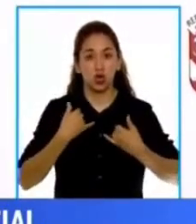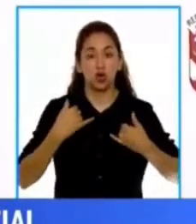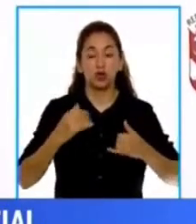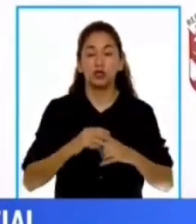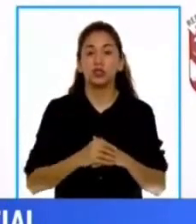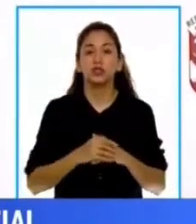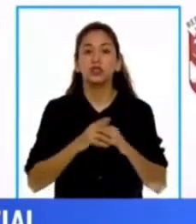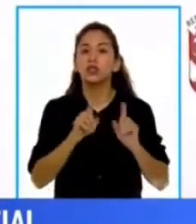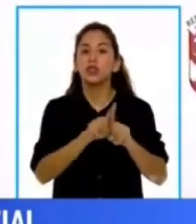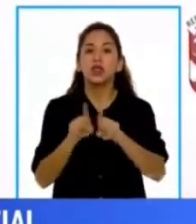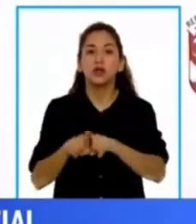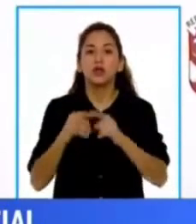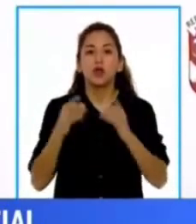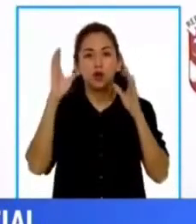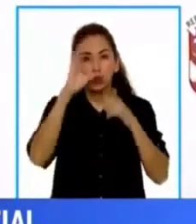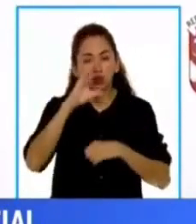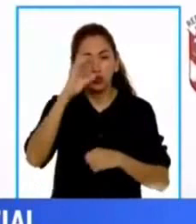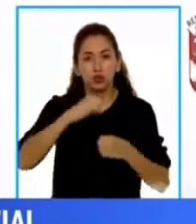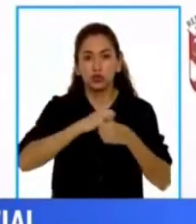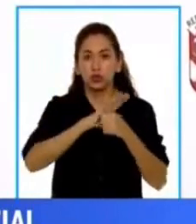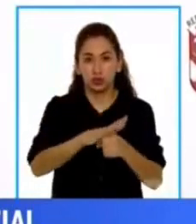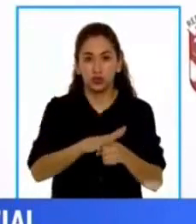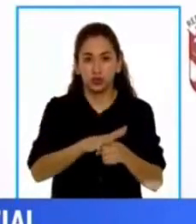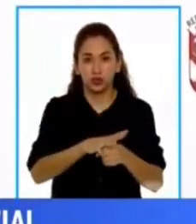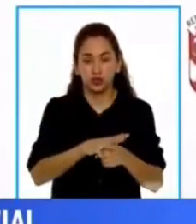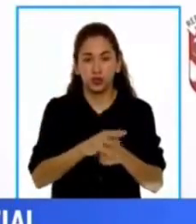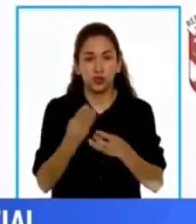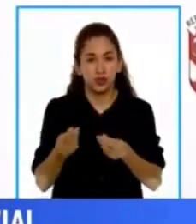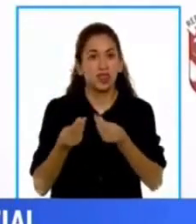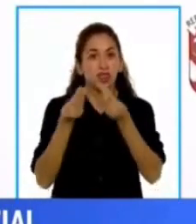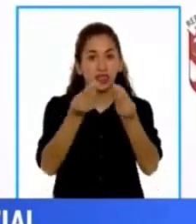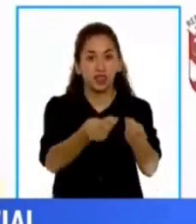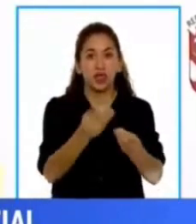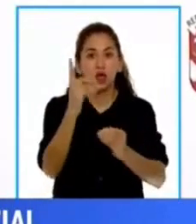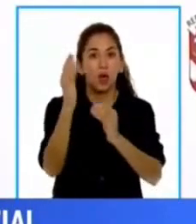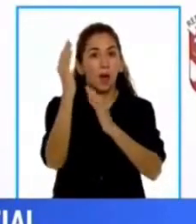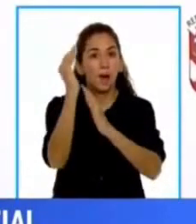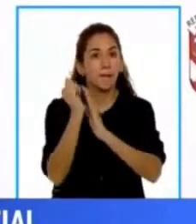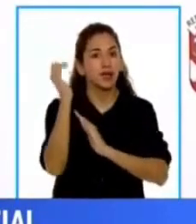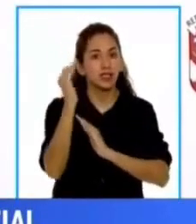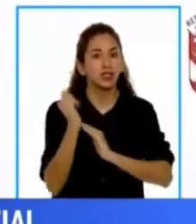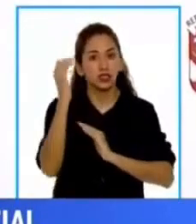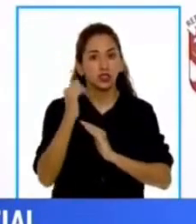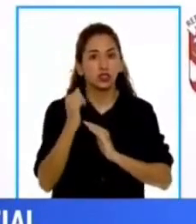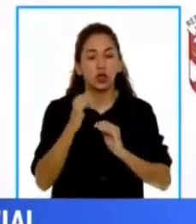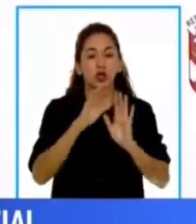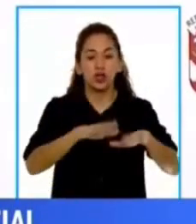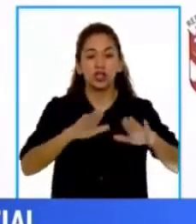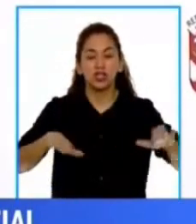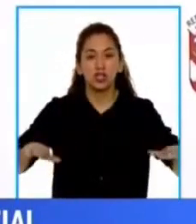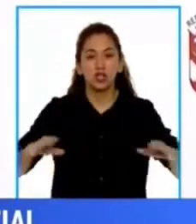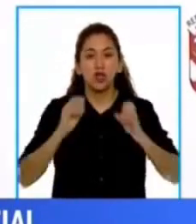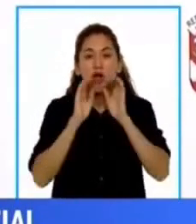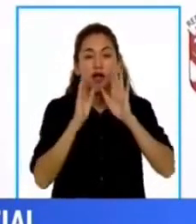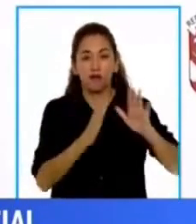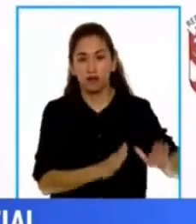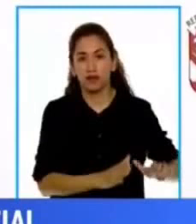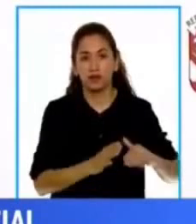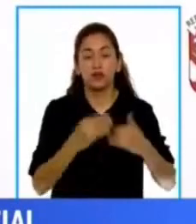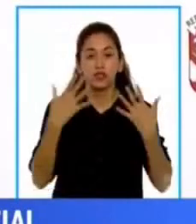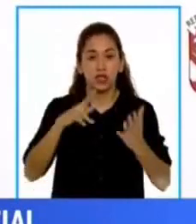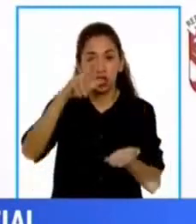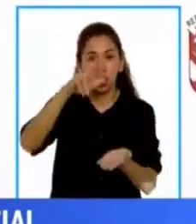a sus padres a consecuencia de la COVID-19 recibirán una pensión de orfandad. Se ha